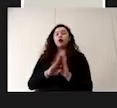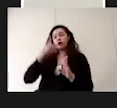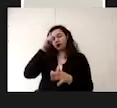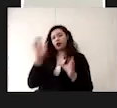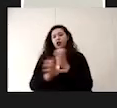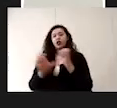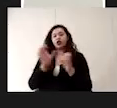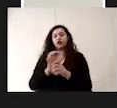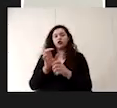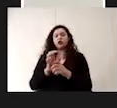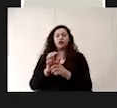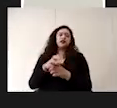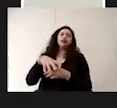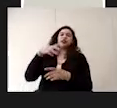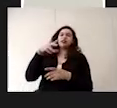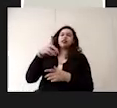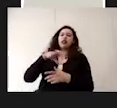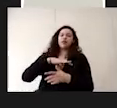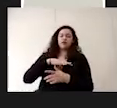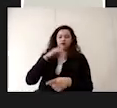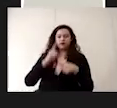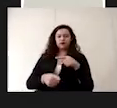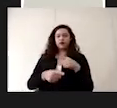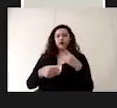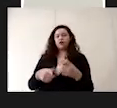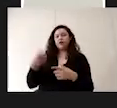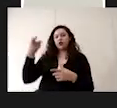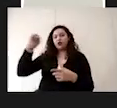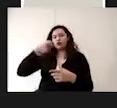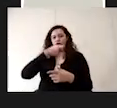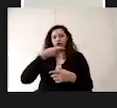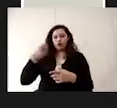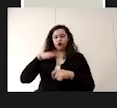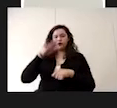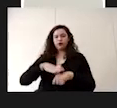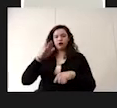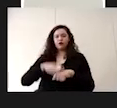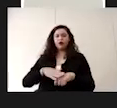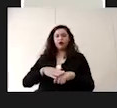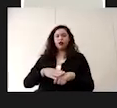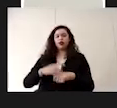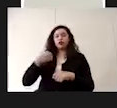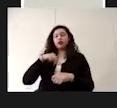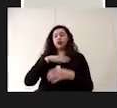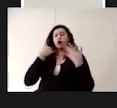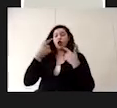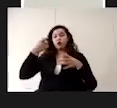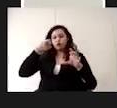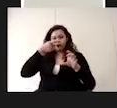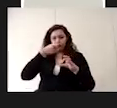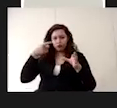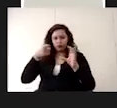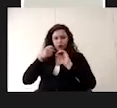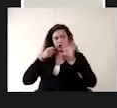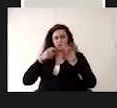desinfectantes a través del uso de rociadores, principalmente, si no contamos con un rociador, entonces con